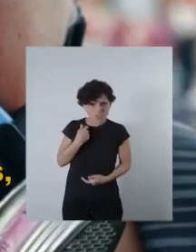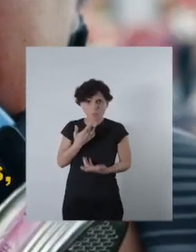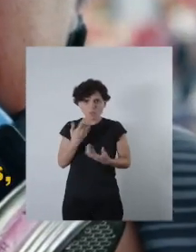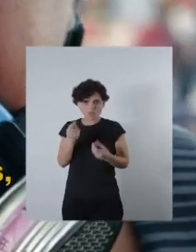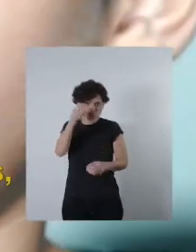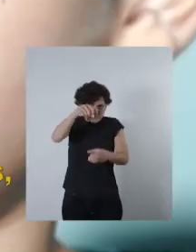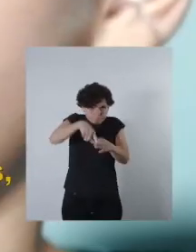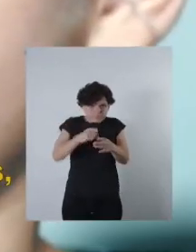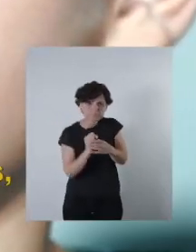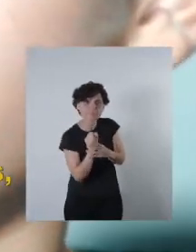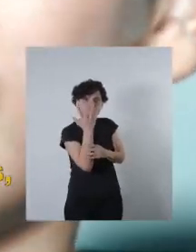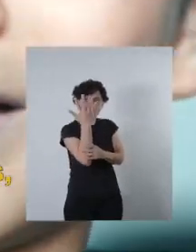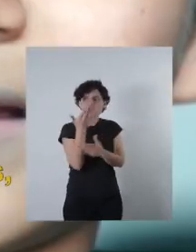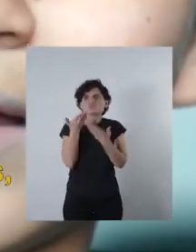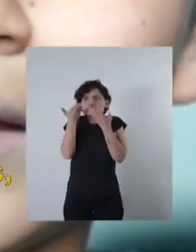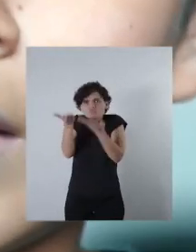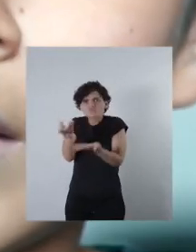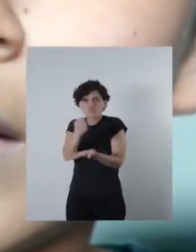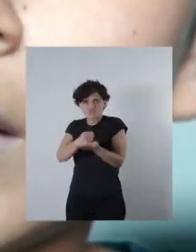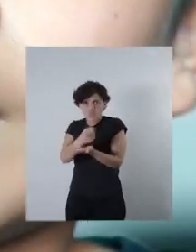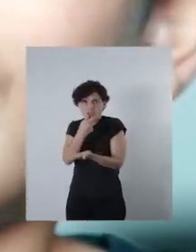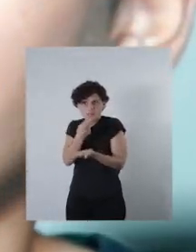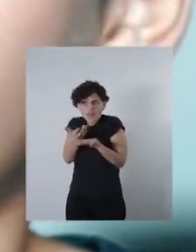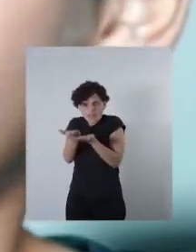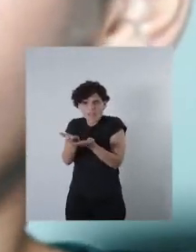por cultivar su medicina.